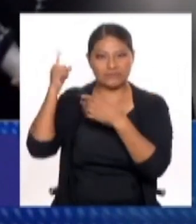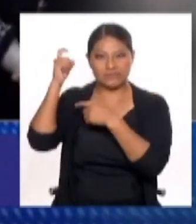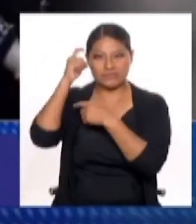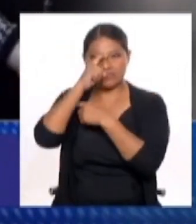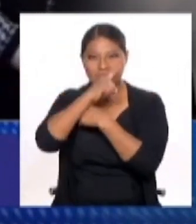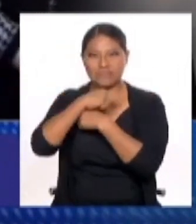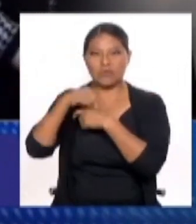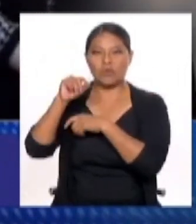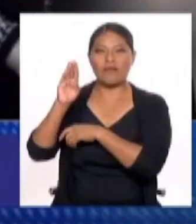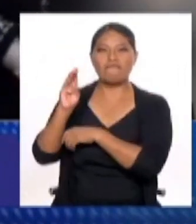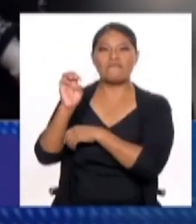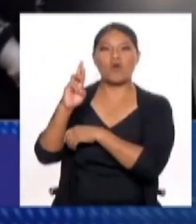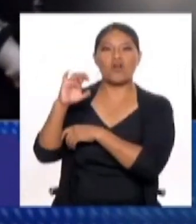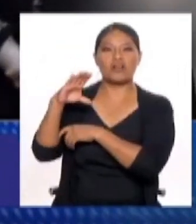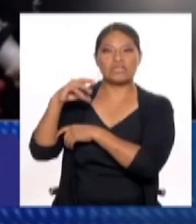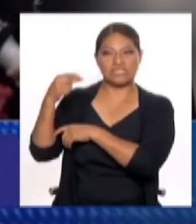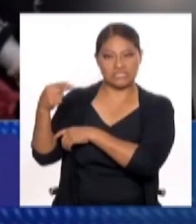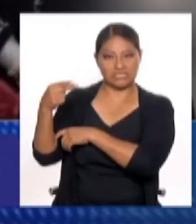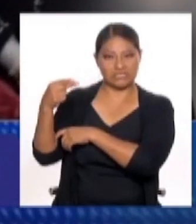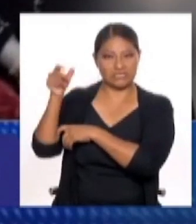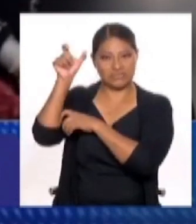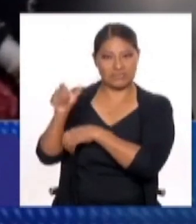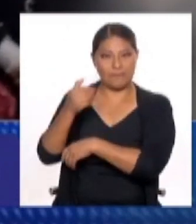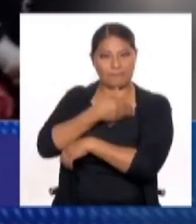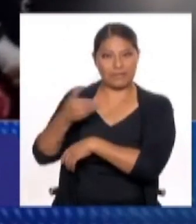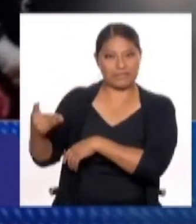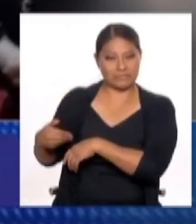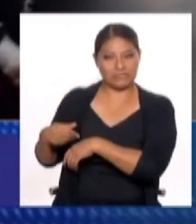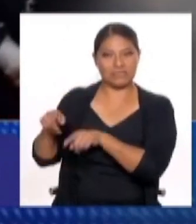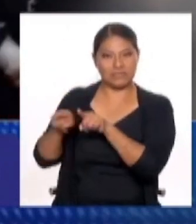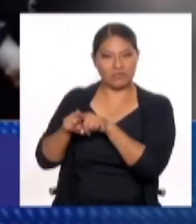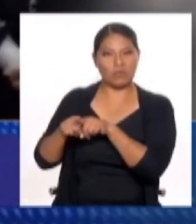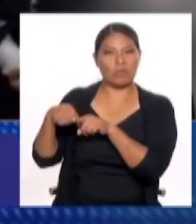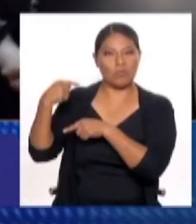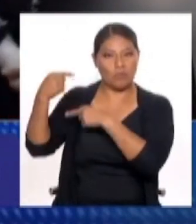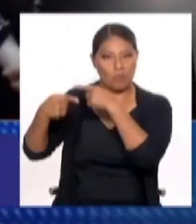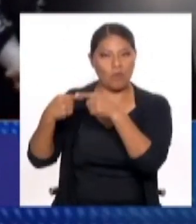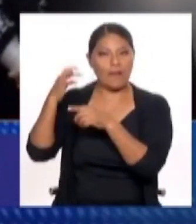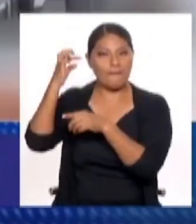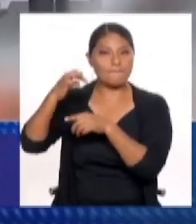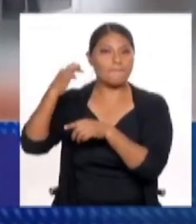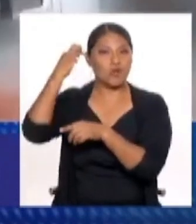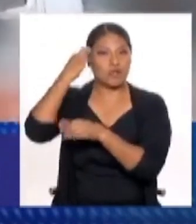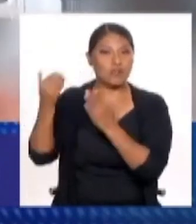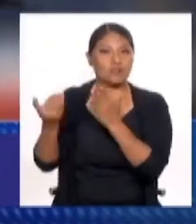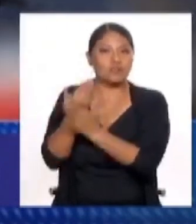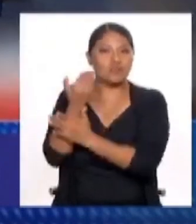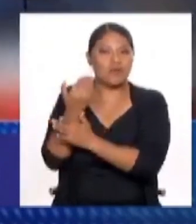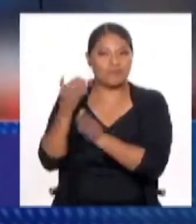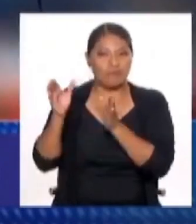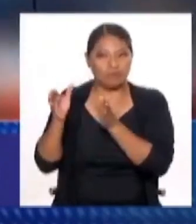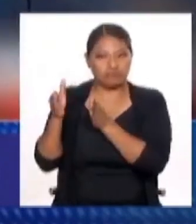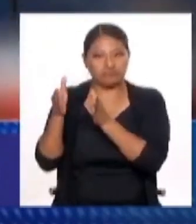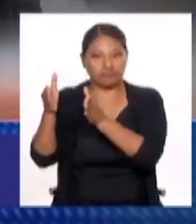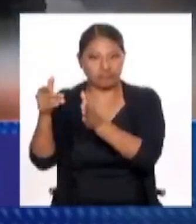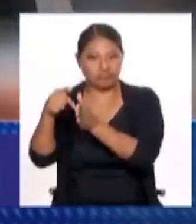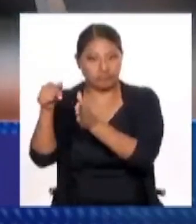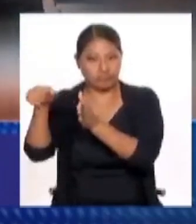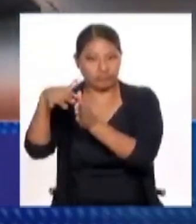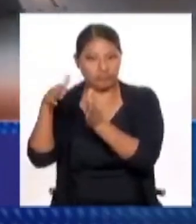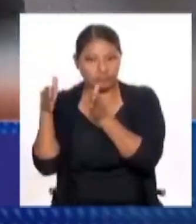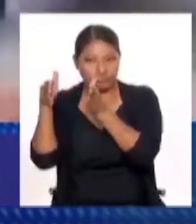Boric, hay una novedad, me parece, política de la extrema derecha que tiene resultados importantes desde el punto de vista